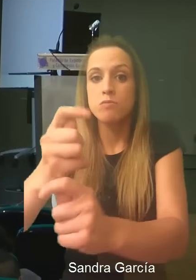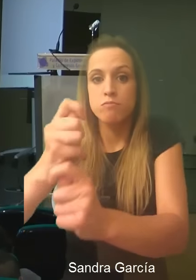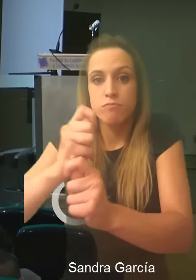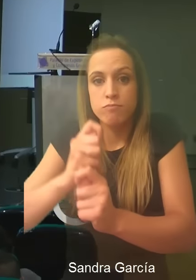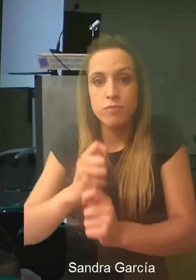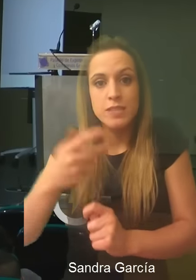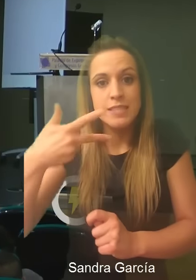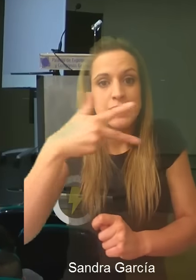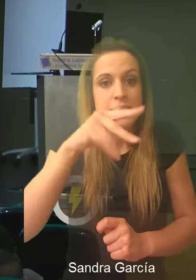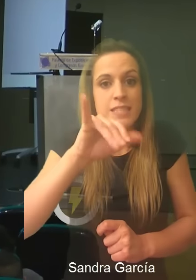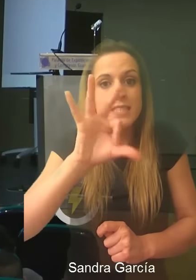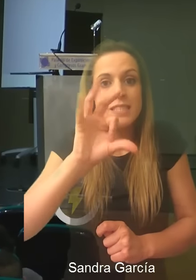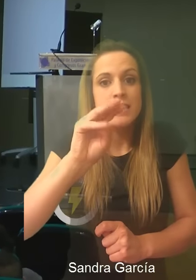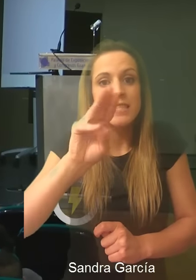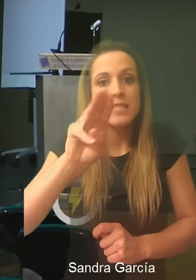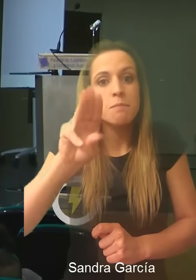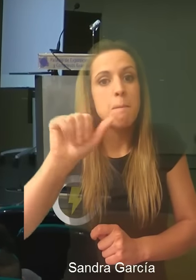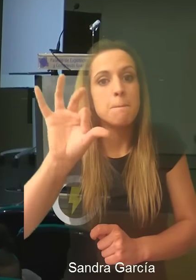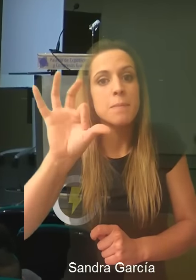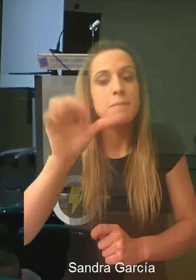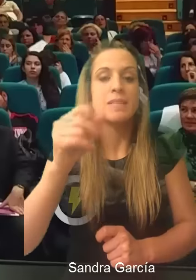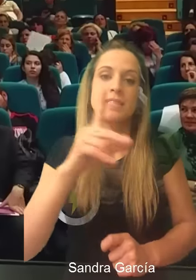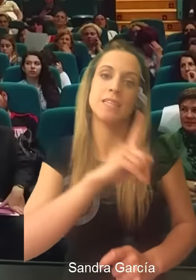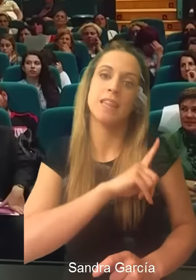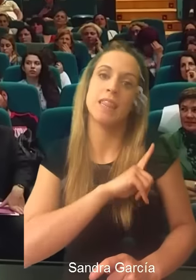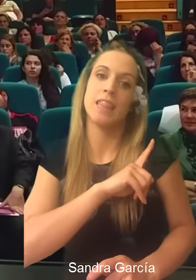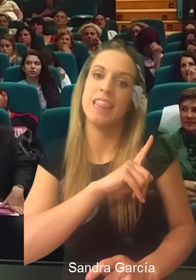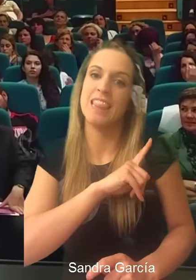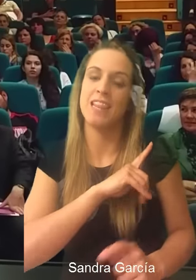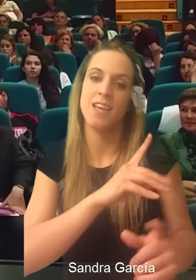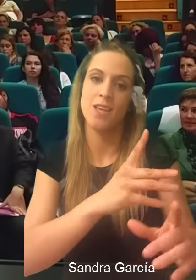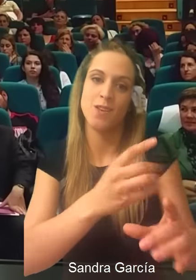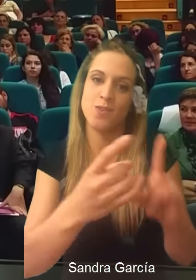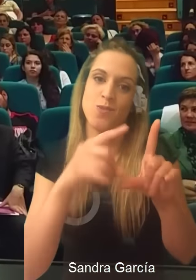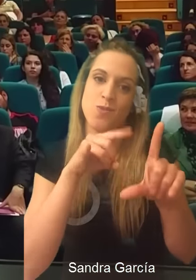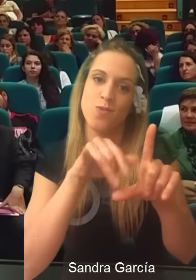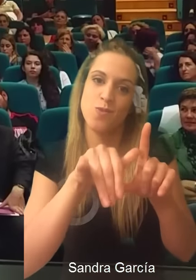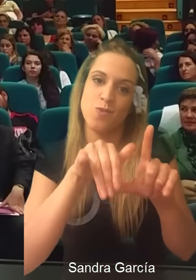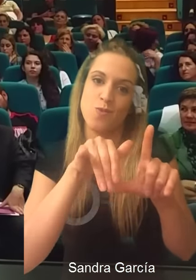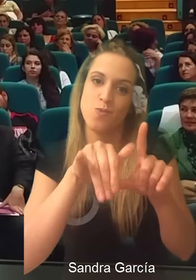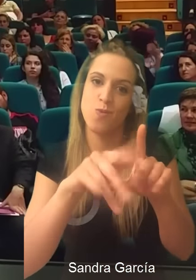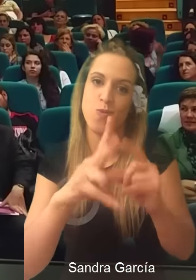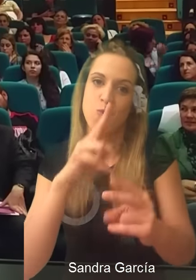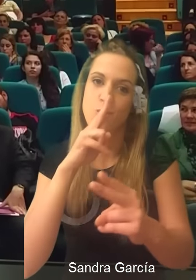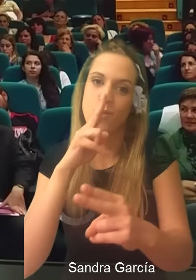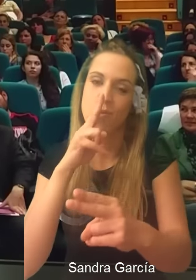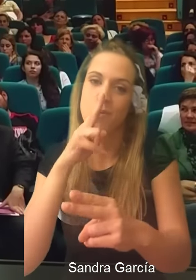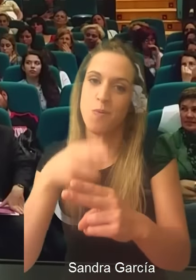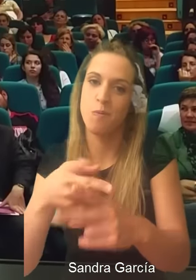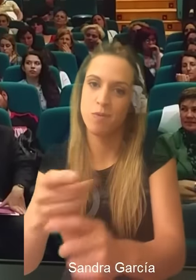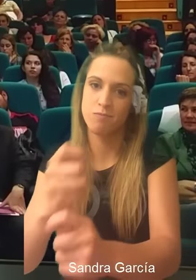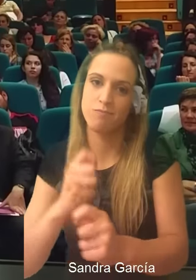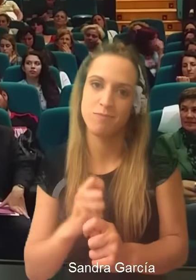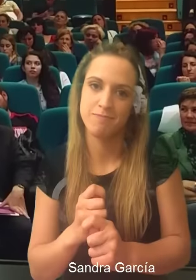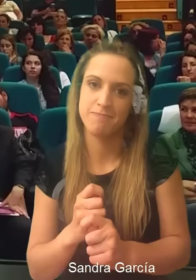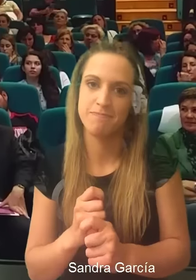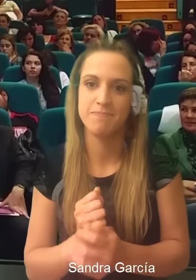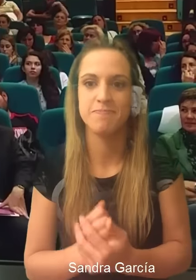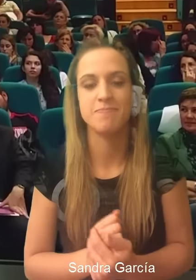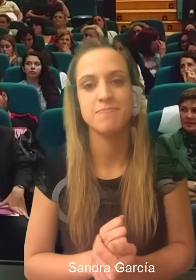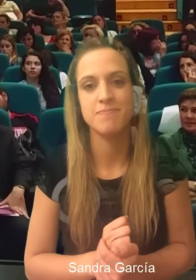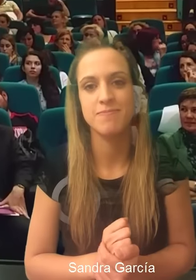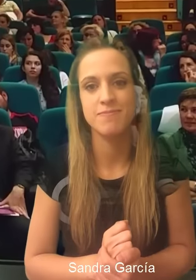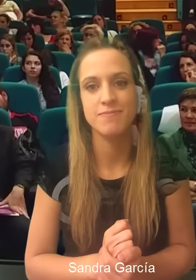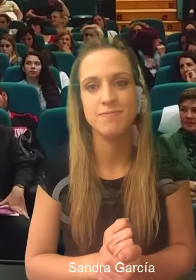mirar a nadie, no quiero mirar a nadie, Juan de Dios Salinas, un referente para mí del mundo de la marca